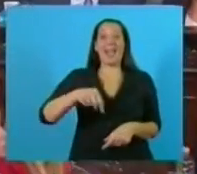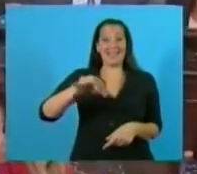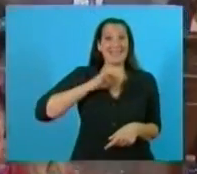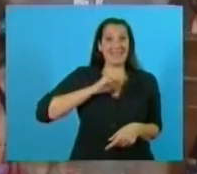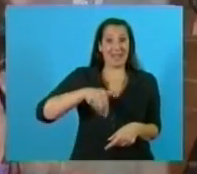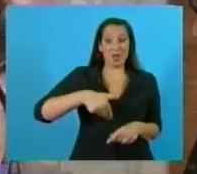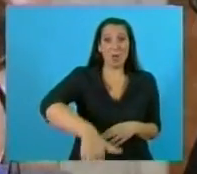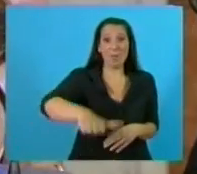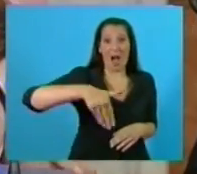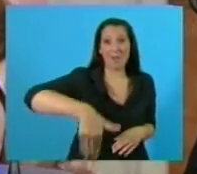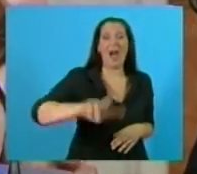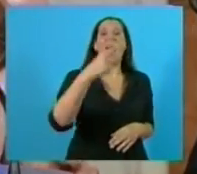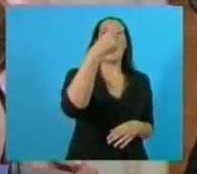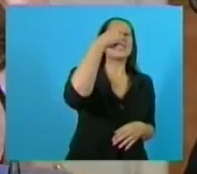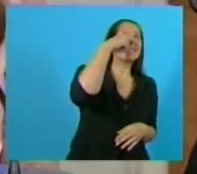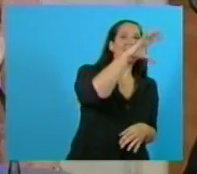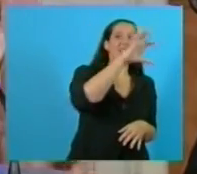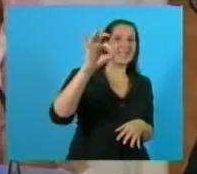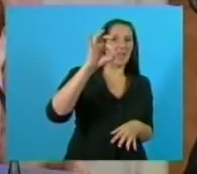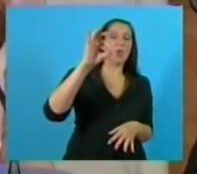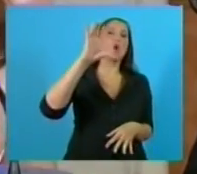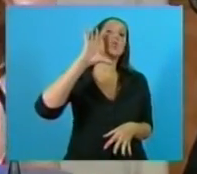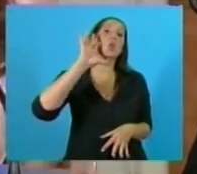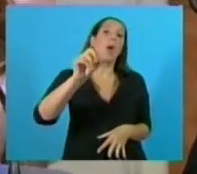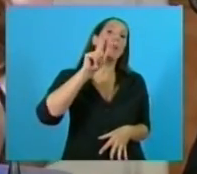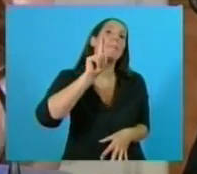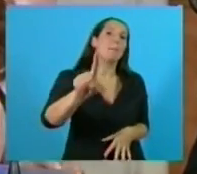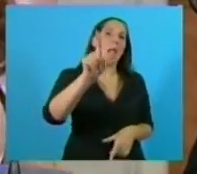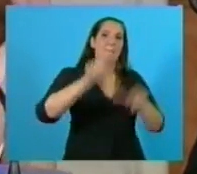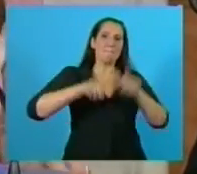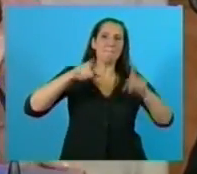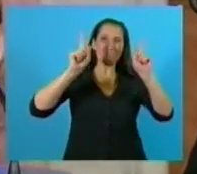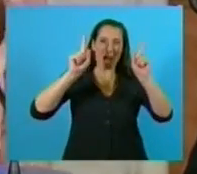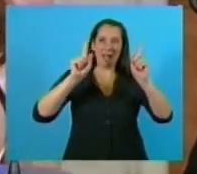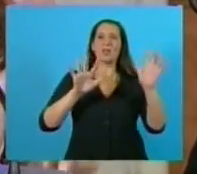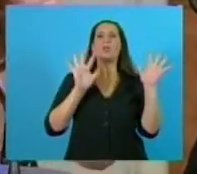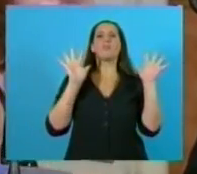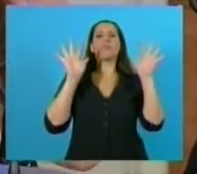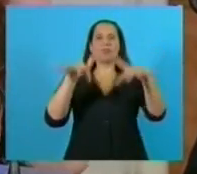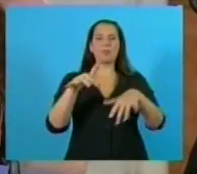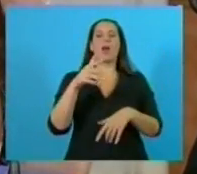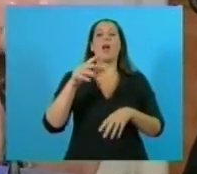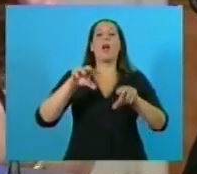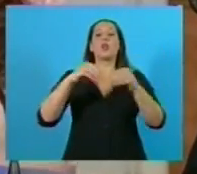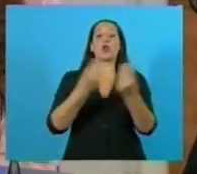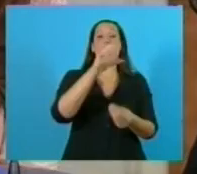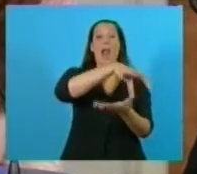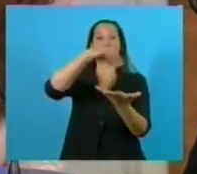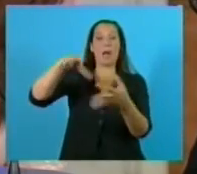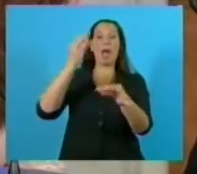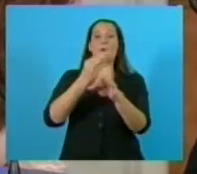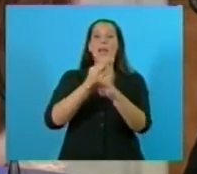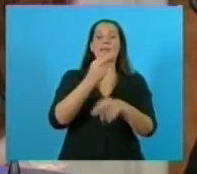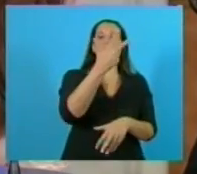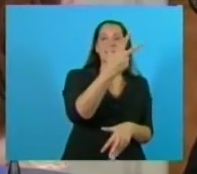750.000 docentes en 38.000 escuelas y 50.000 directivos